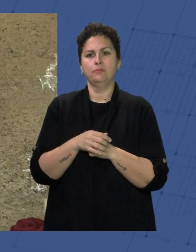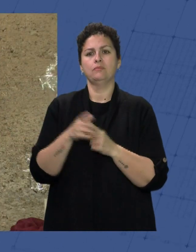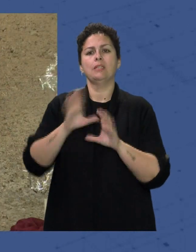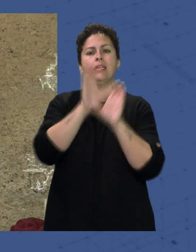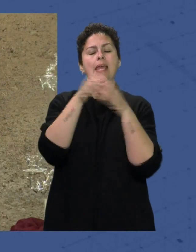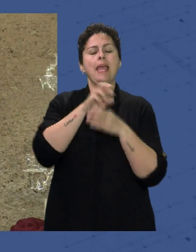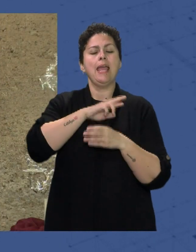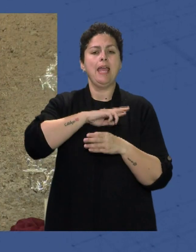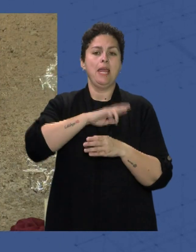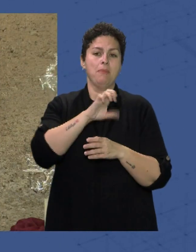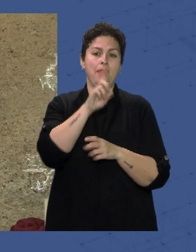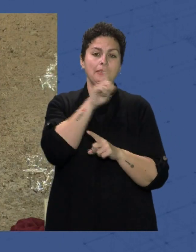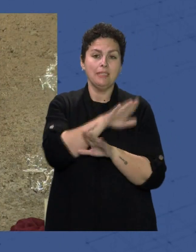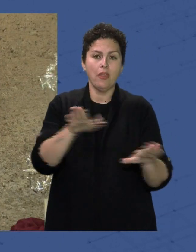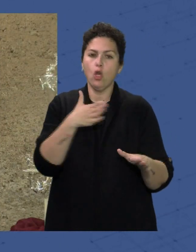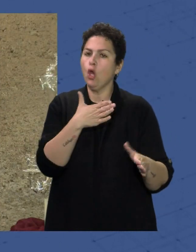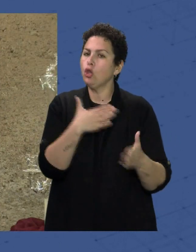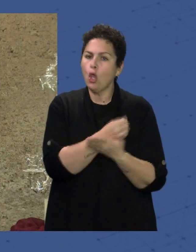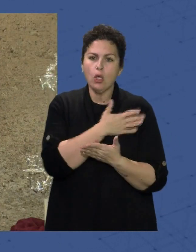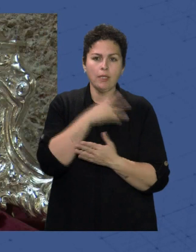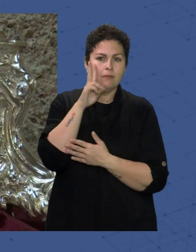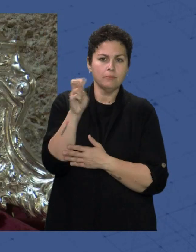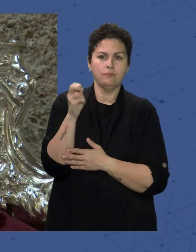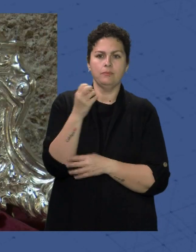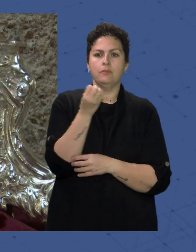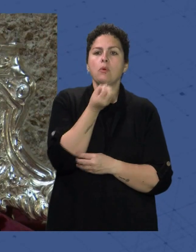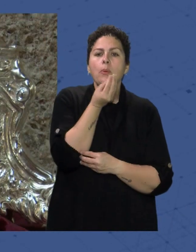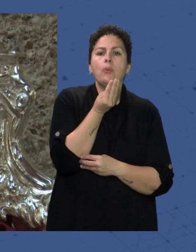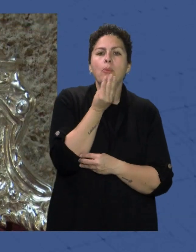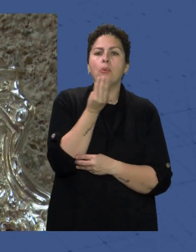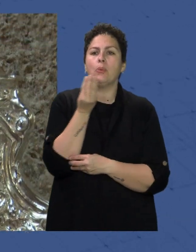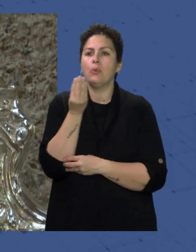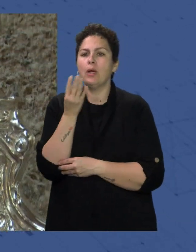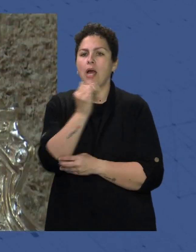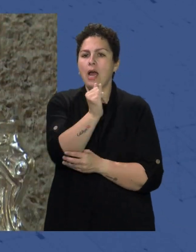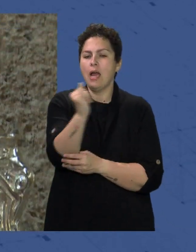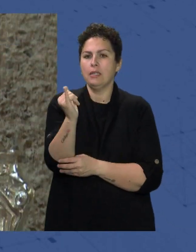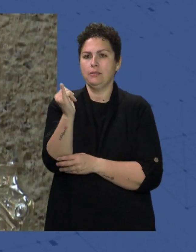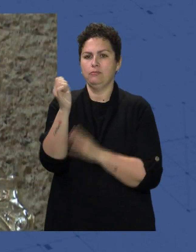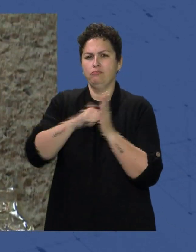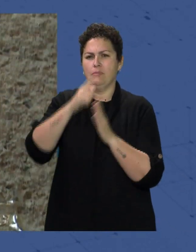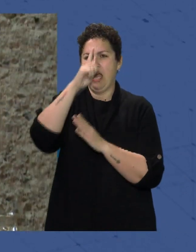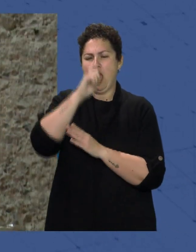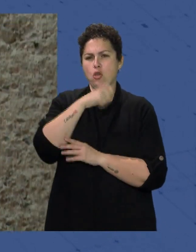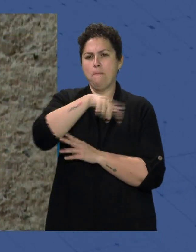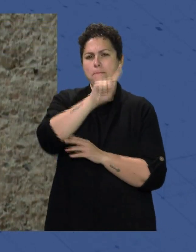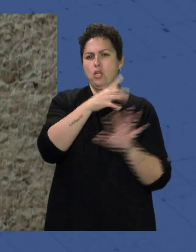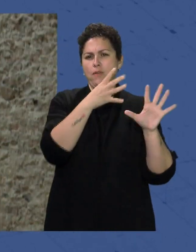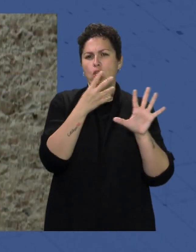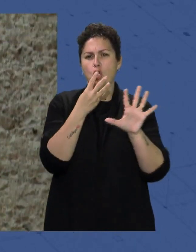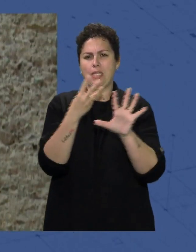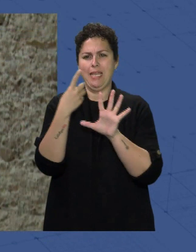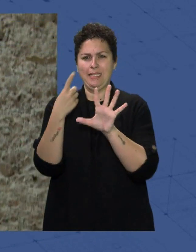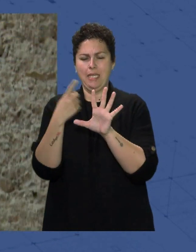Todos los que lo deseen podrán ver la candelería del paso de la Virgen del Consuelo Que es la orfebrería sevillana del año 1986 Pero